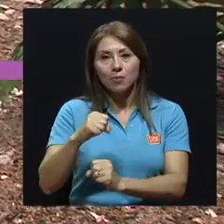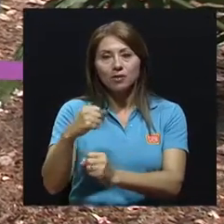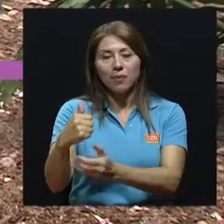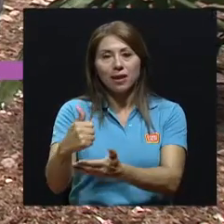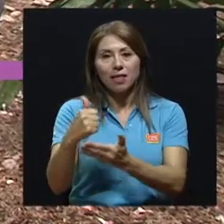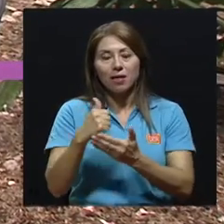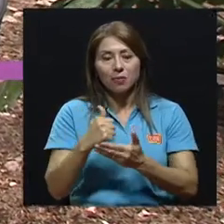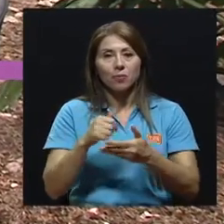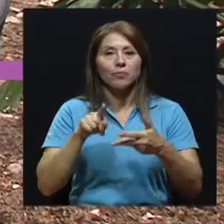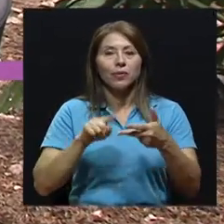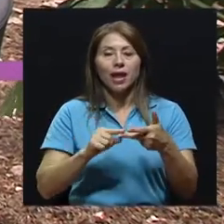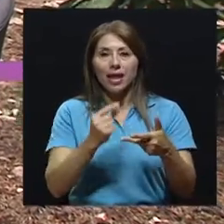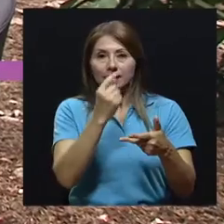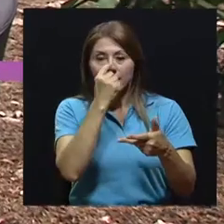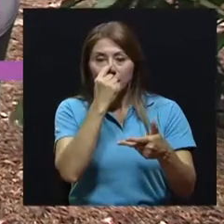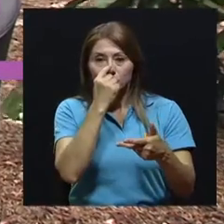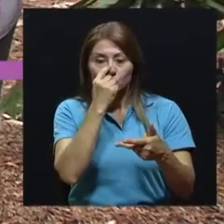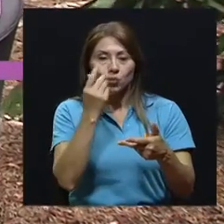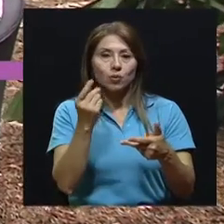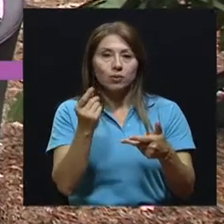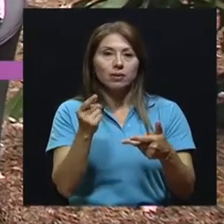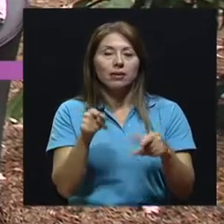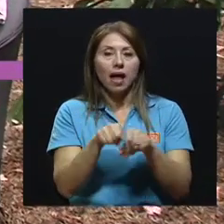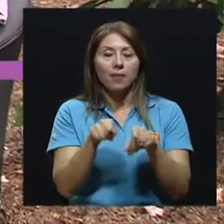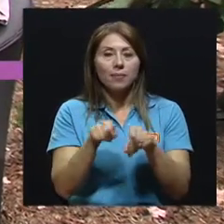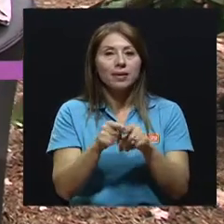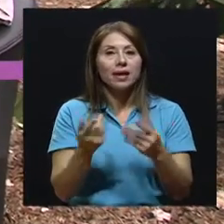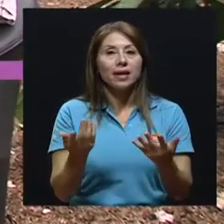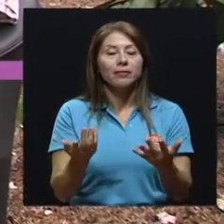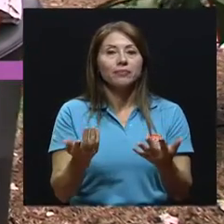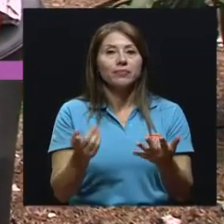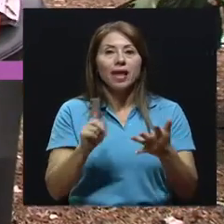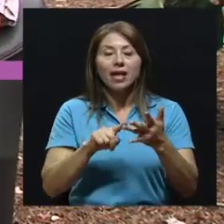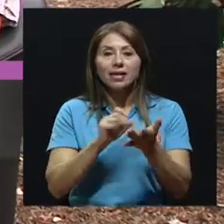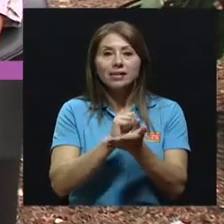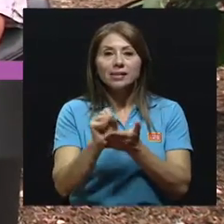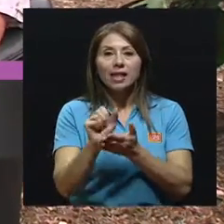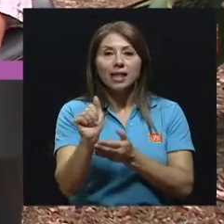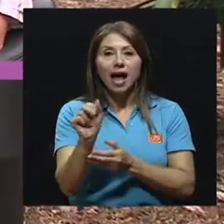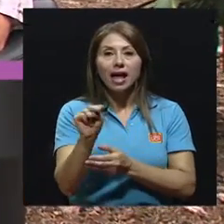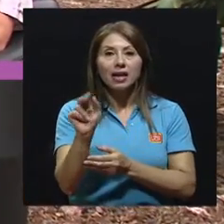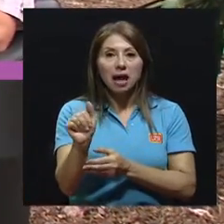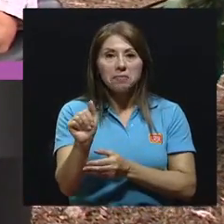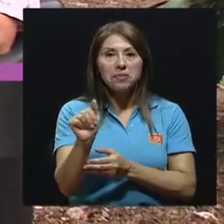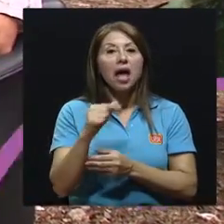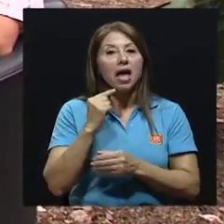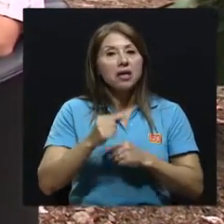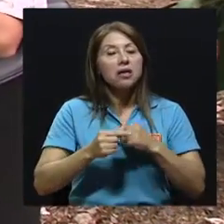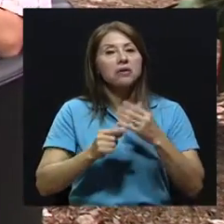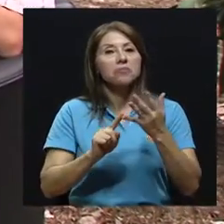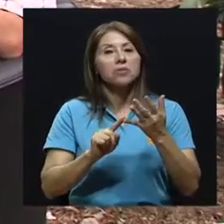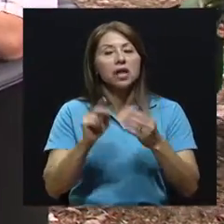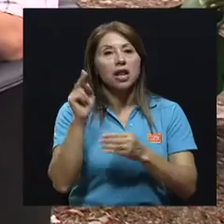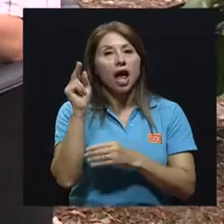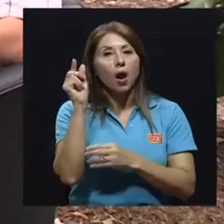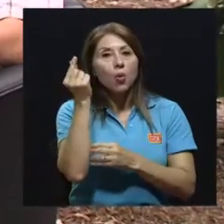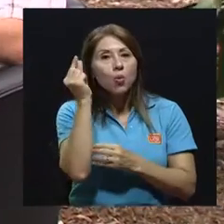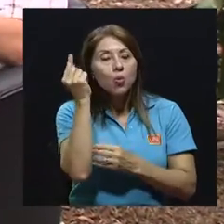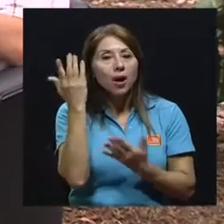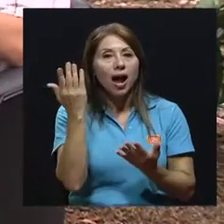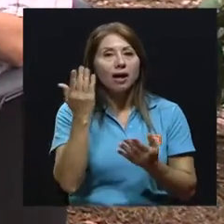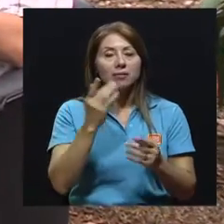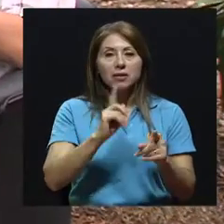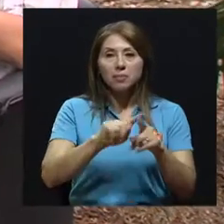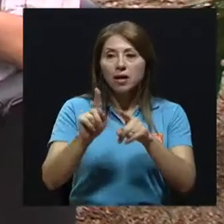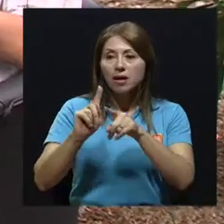Belén. Nos fuimos a Escazú también, otro punto importante. Santana, hemos ido desplazando, la Uruca, hemos ido desplazando de